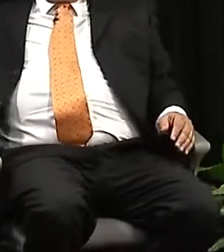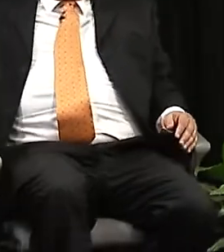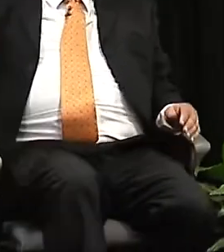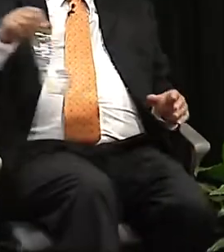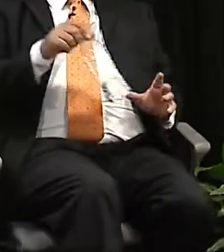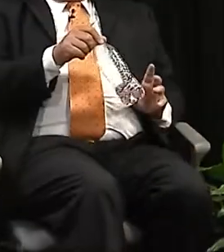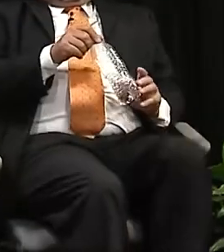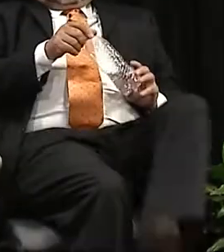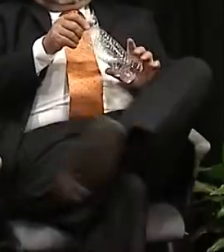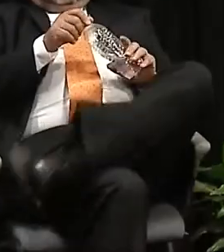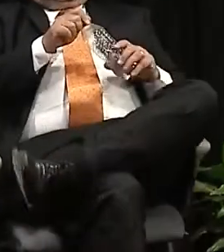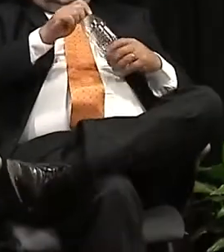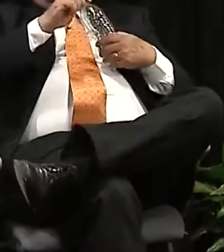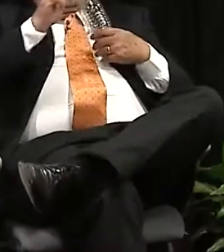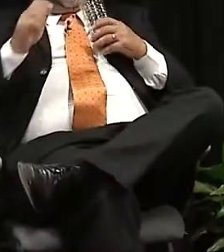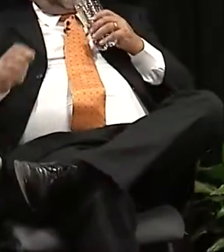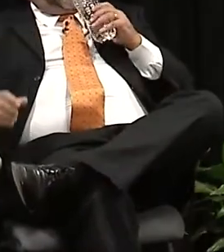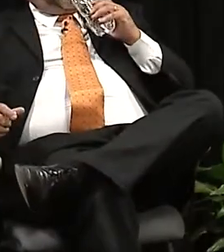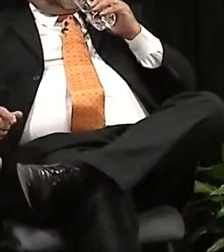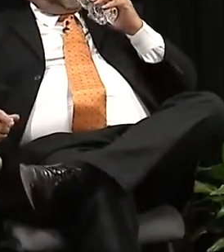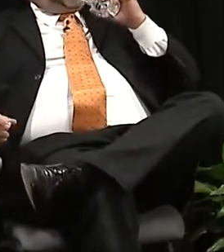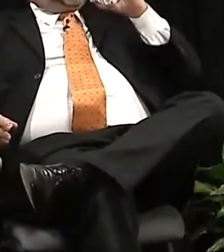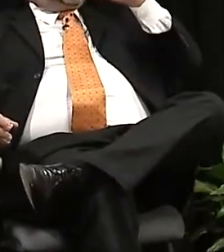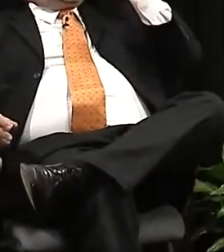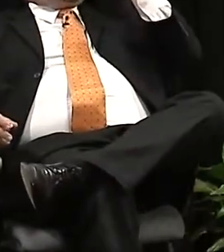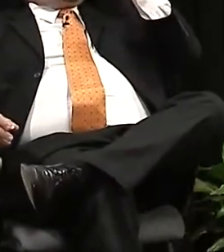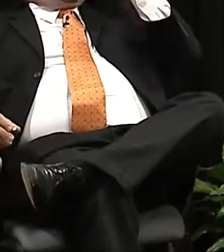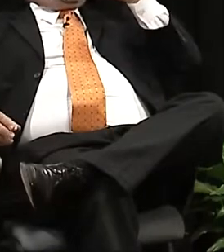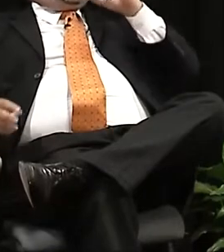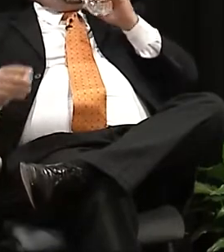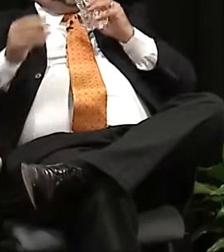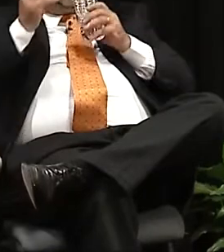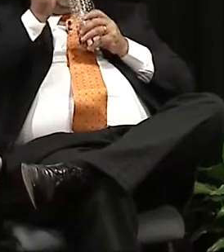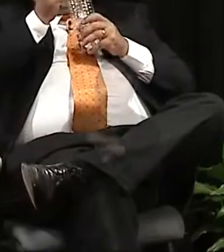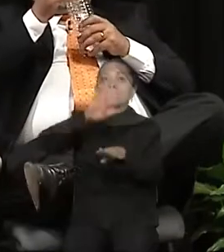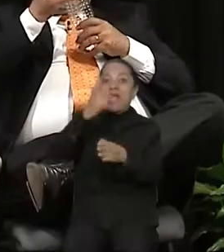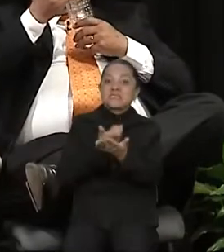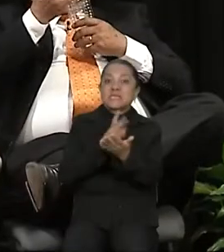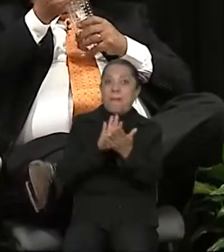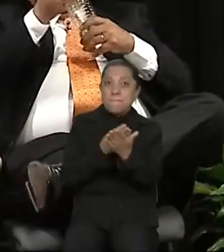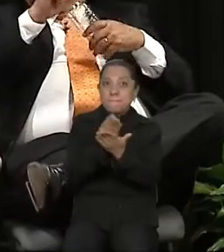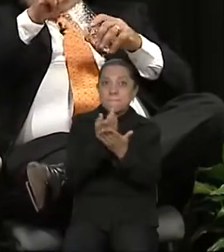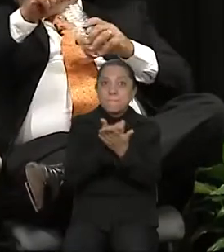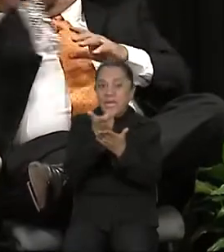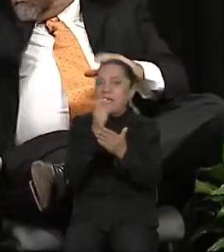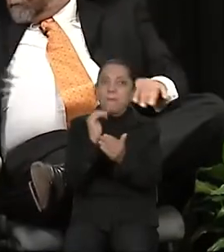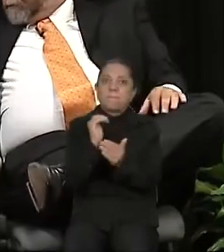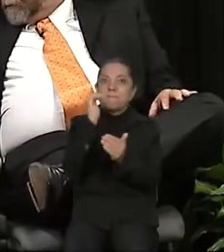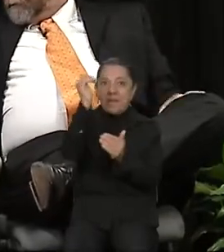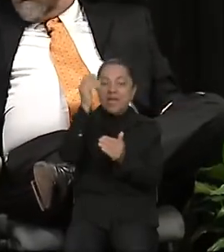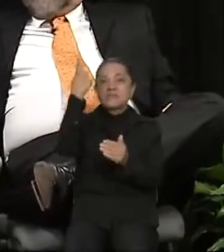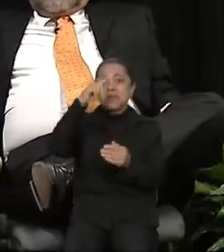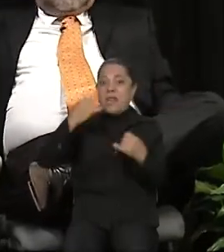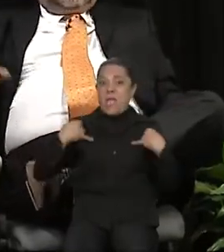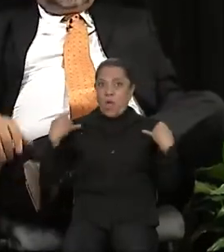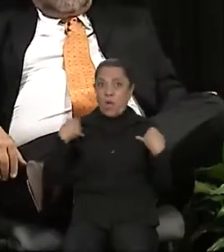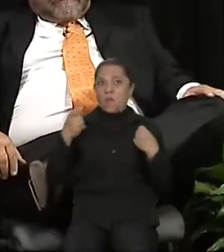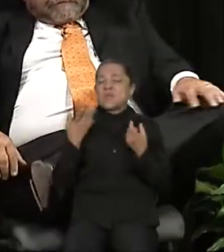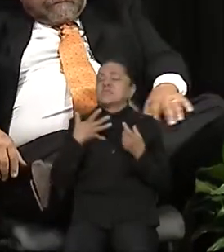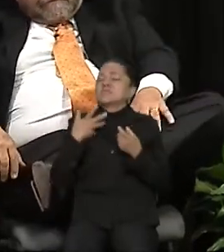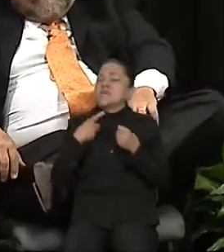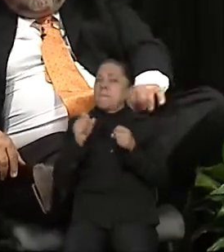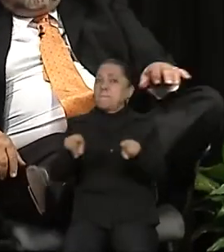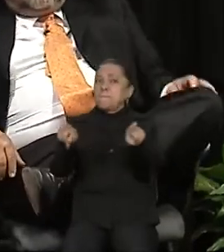gobernador es incrementarla con un principio de universalidad para todos los jóvenes que puedan tener las mismas oportunidades de desarrollo en